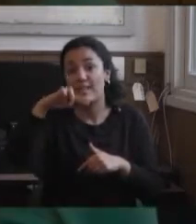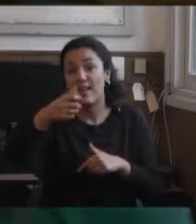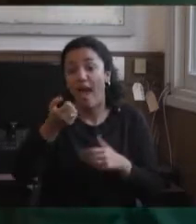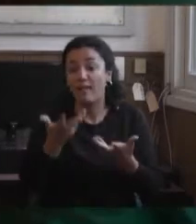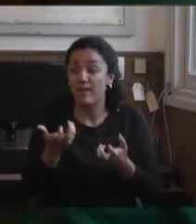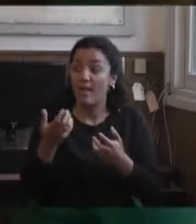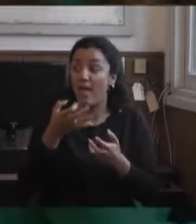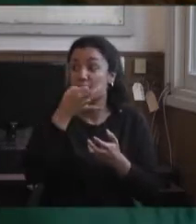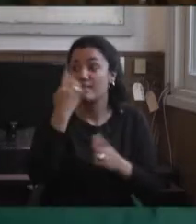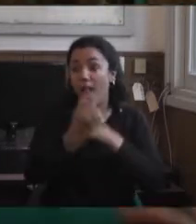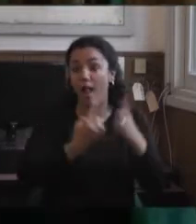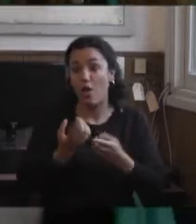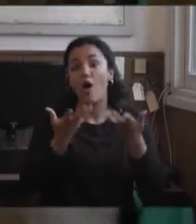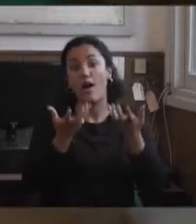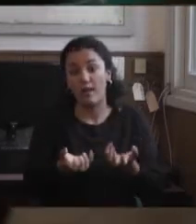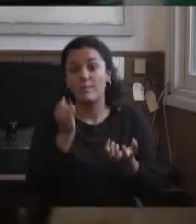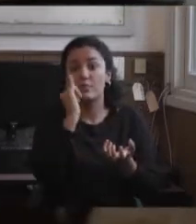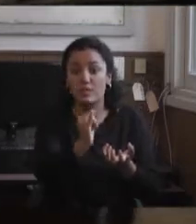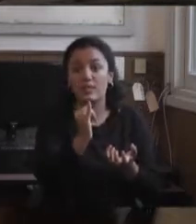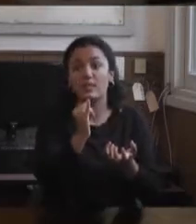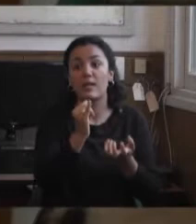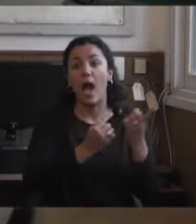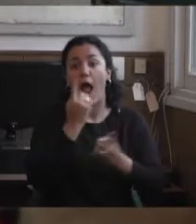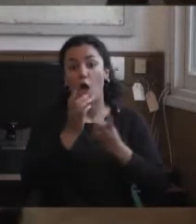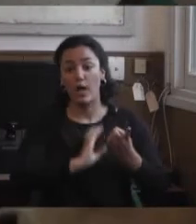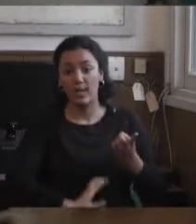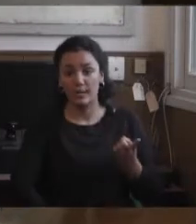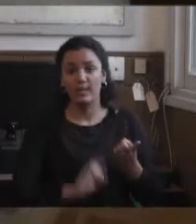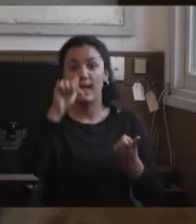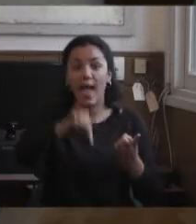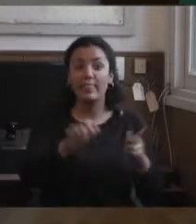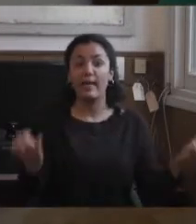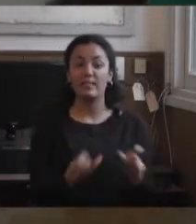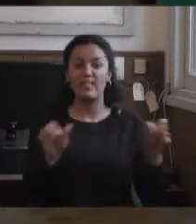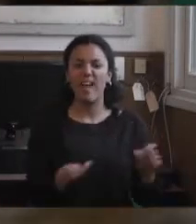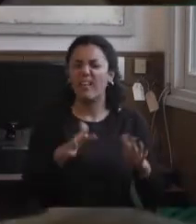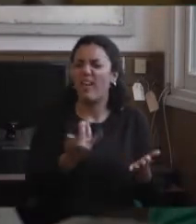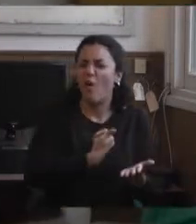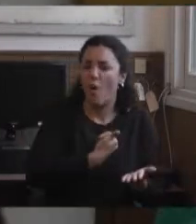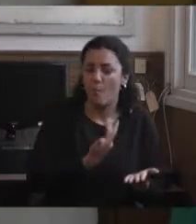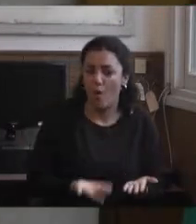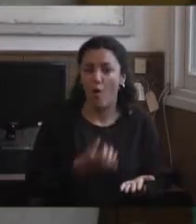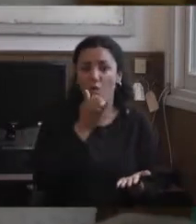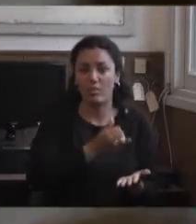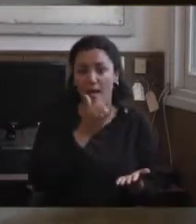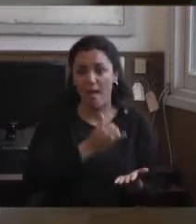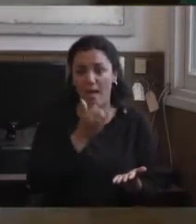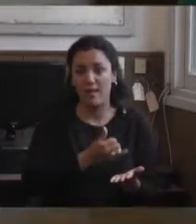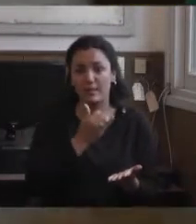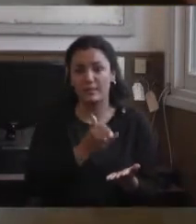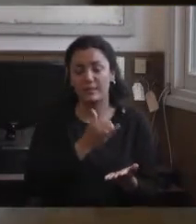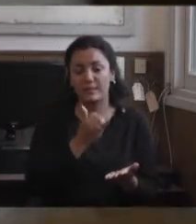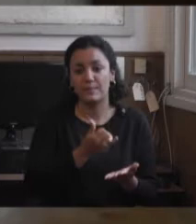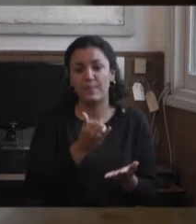Capaz que sí queríamos comentarles algunas cosas que tienen que ver con las características de esta actividad. Contarles que, además de